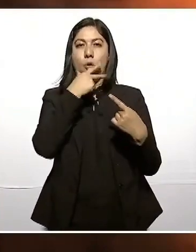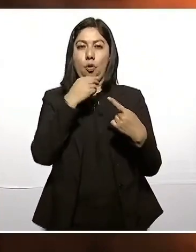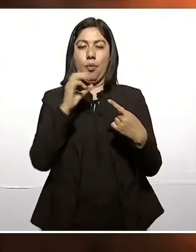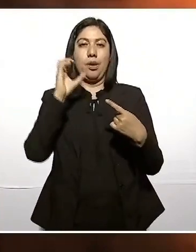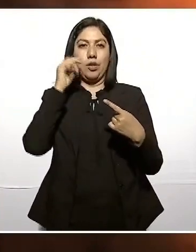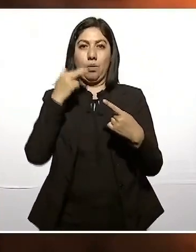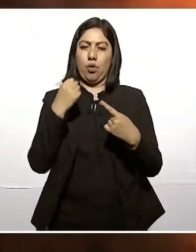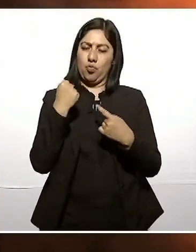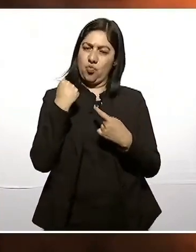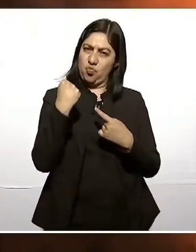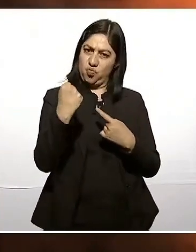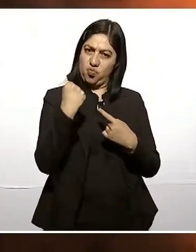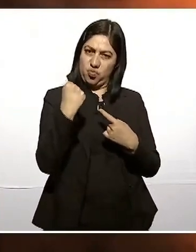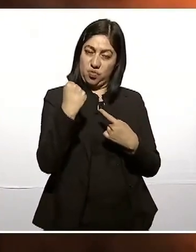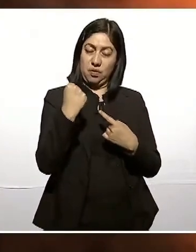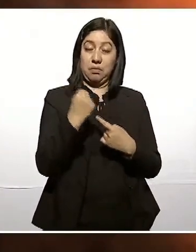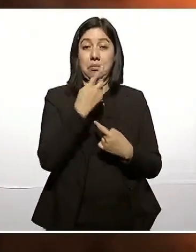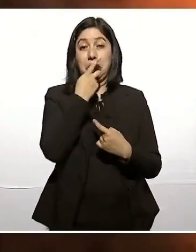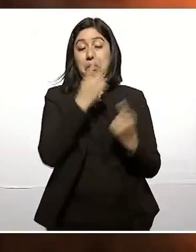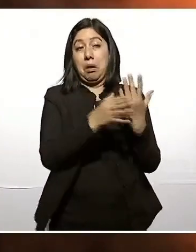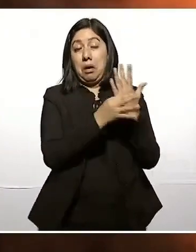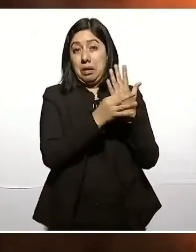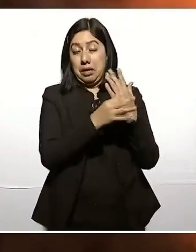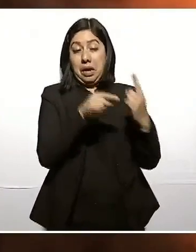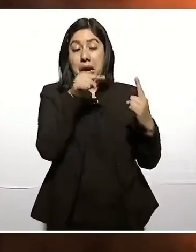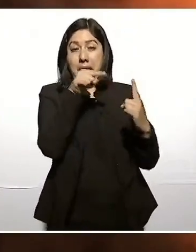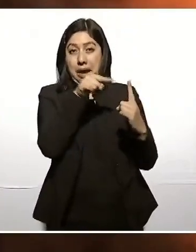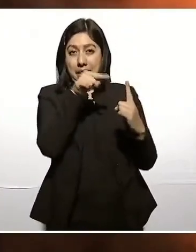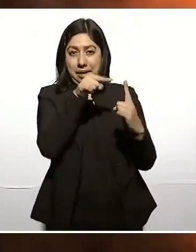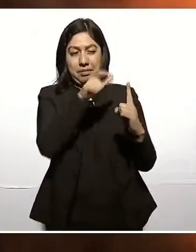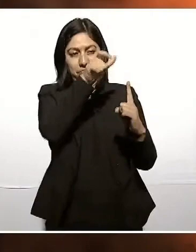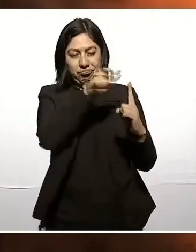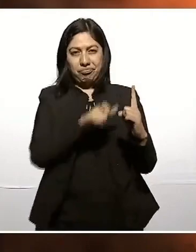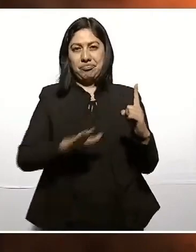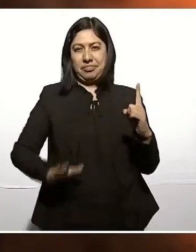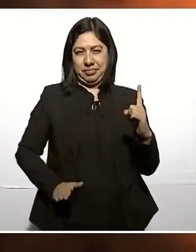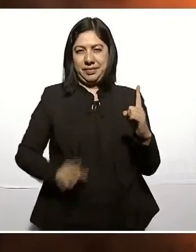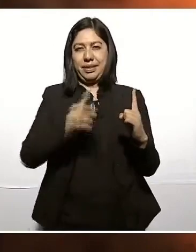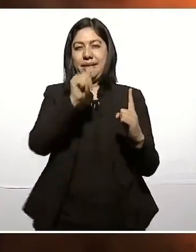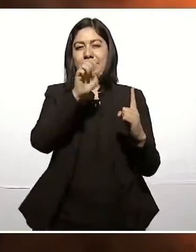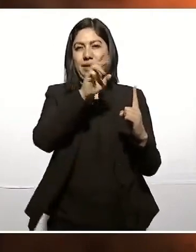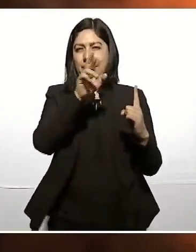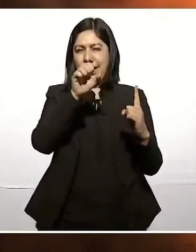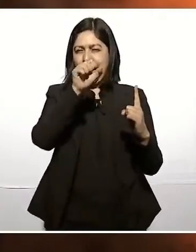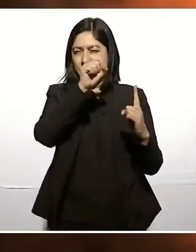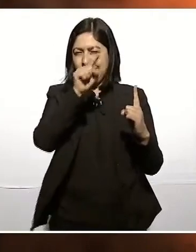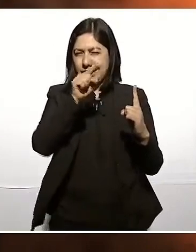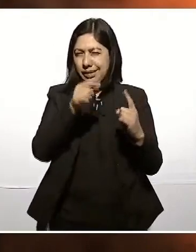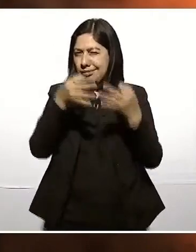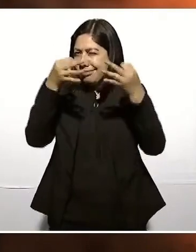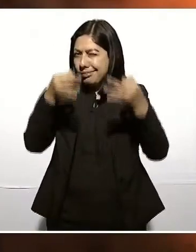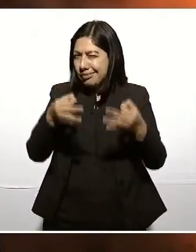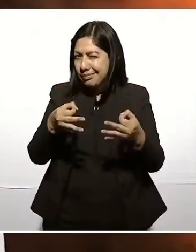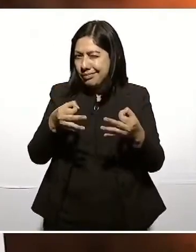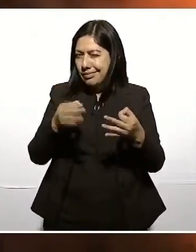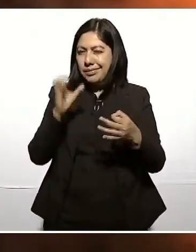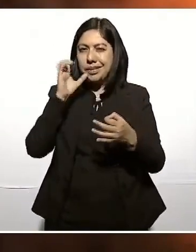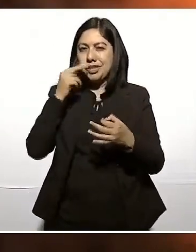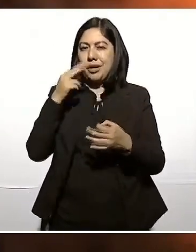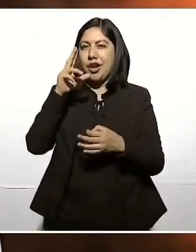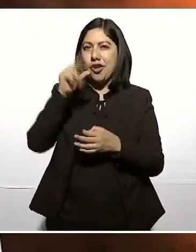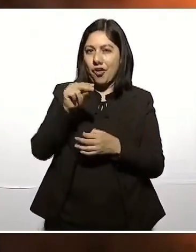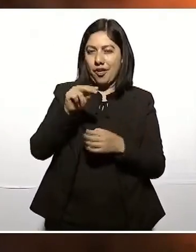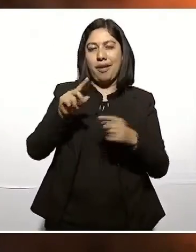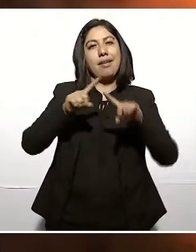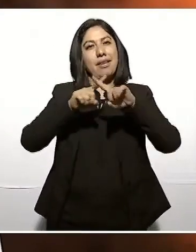Se decía que Terrazas no era de Chihuahua, sino Chihuahua